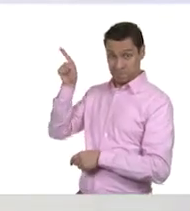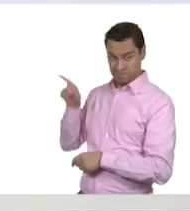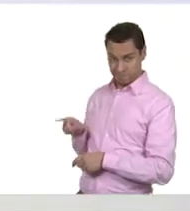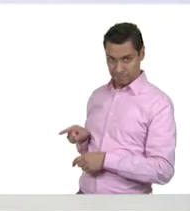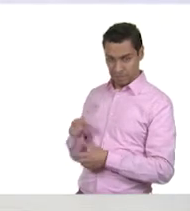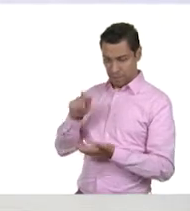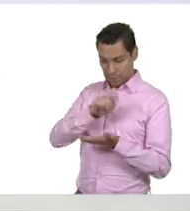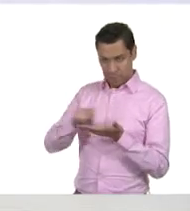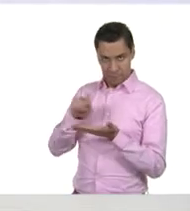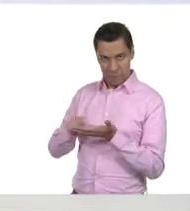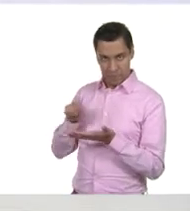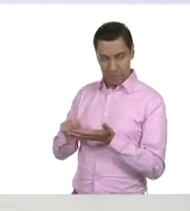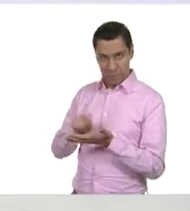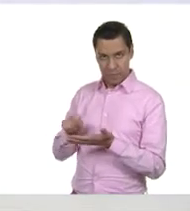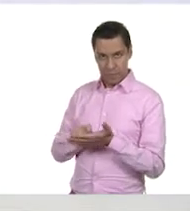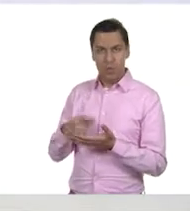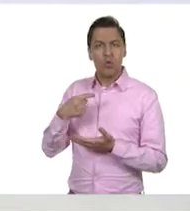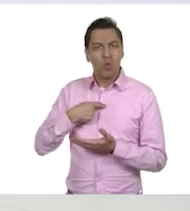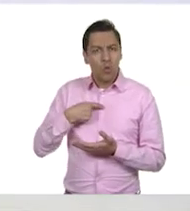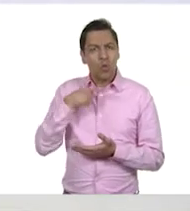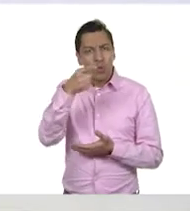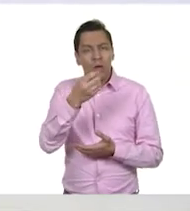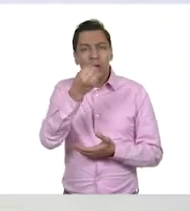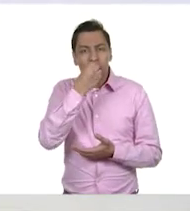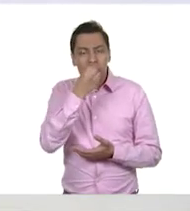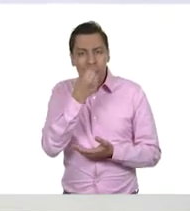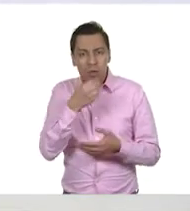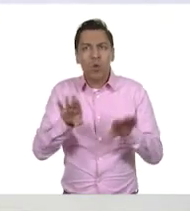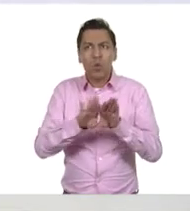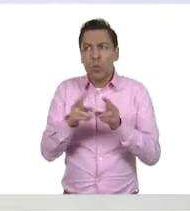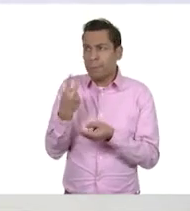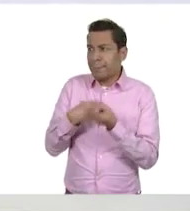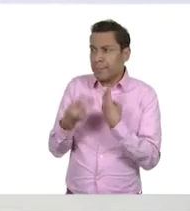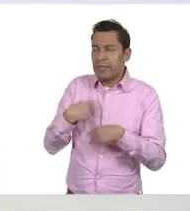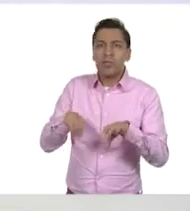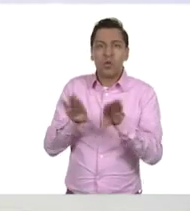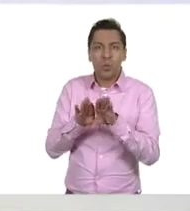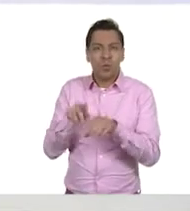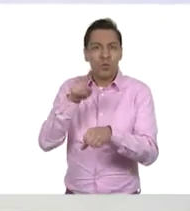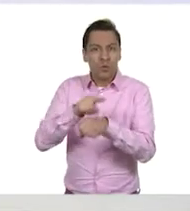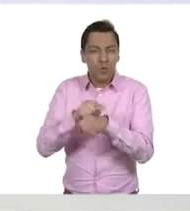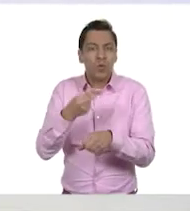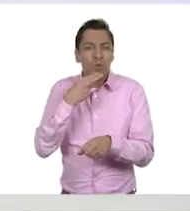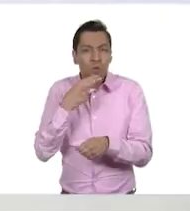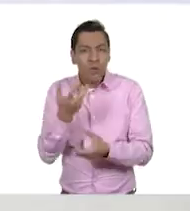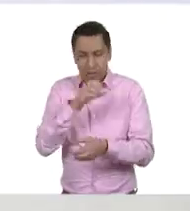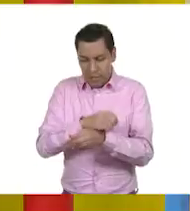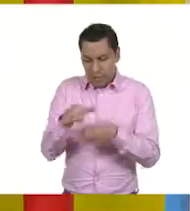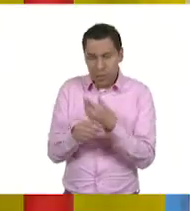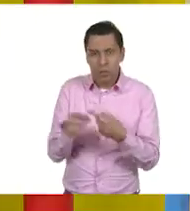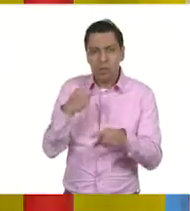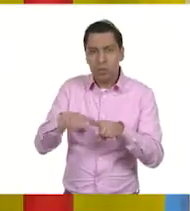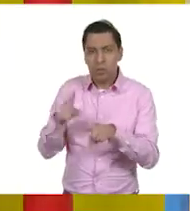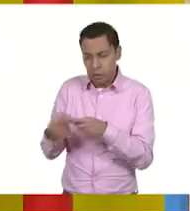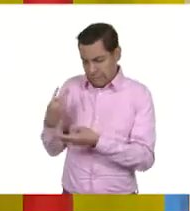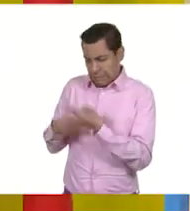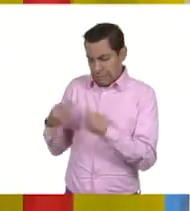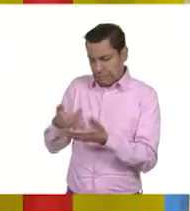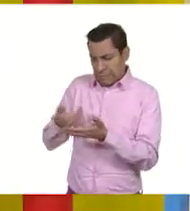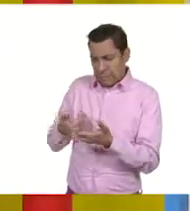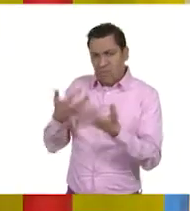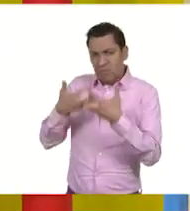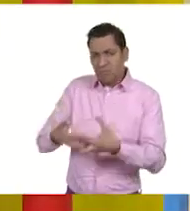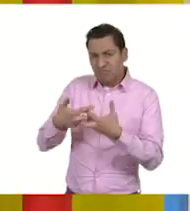en casa acerca de qué alimentos consumes y de dónde viene. Y qué es lo que usas a diario y de dónde viene. Para que así vayamos viendo